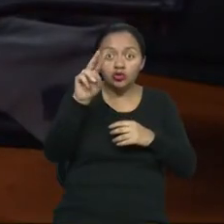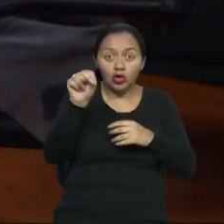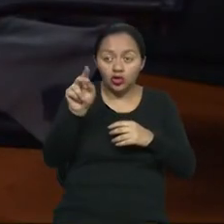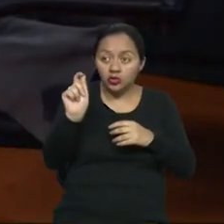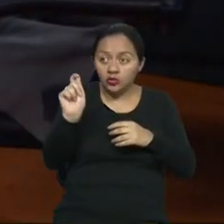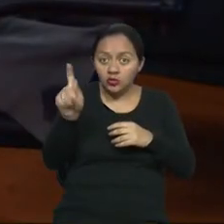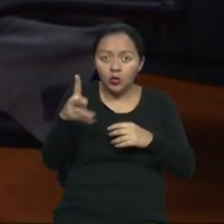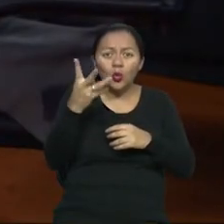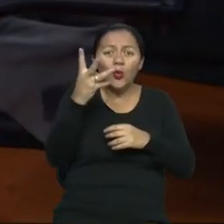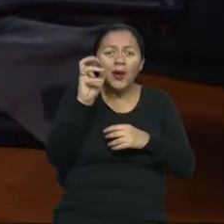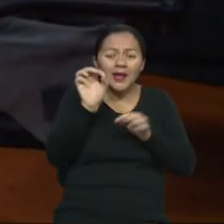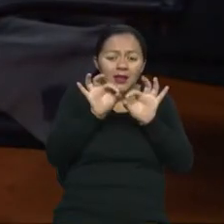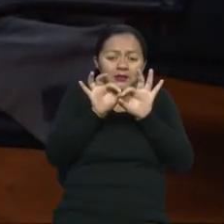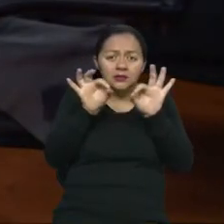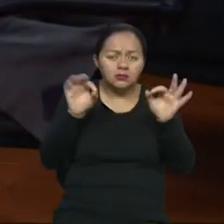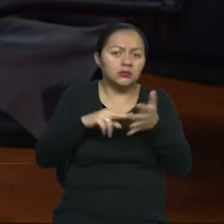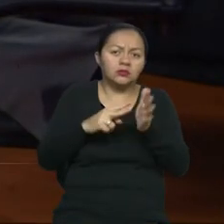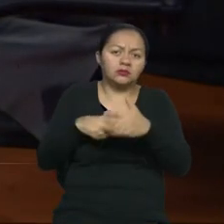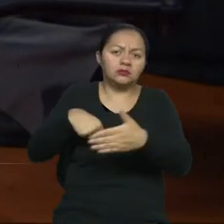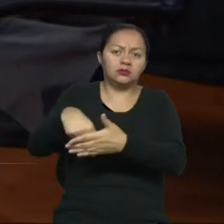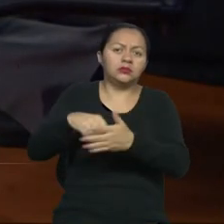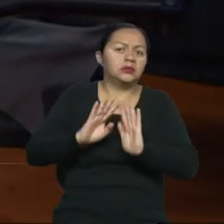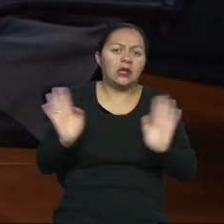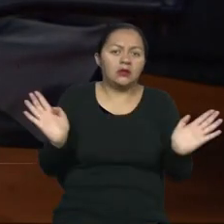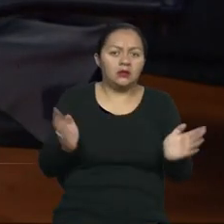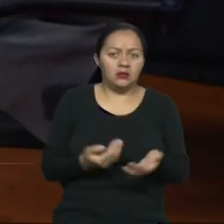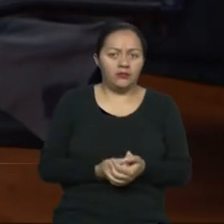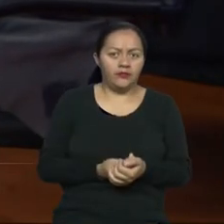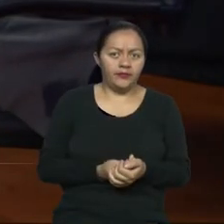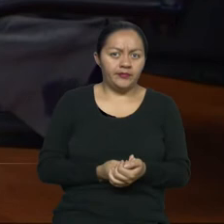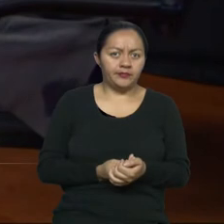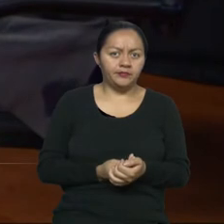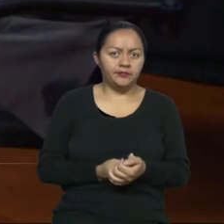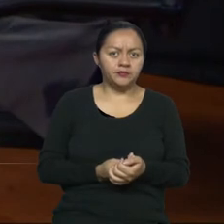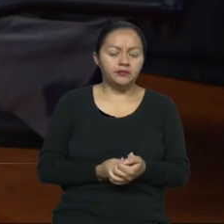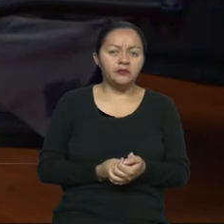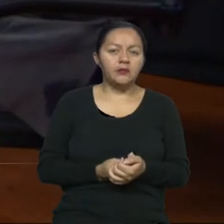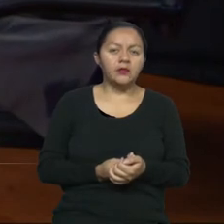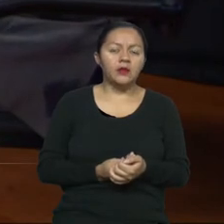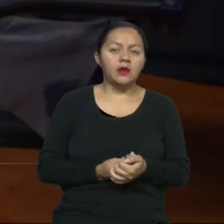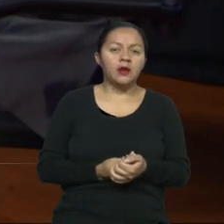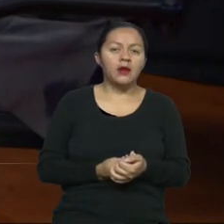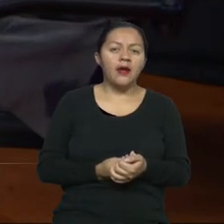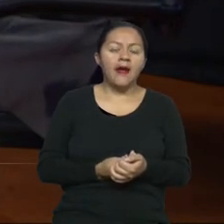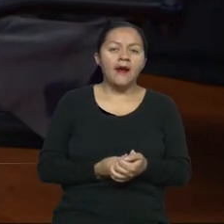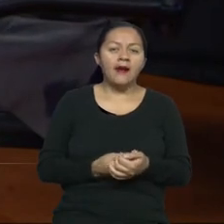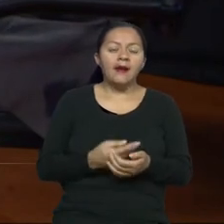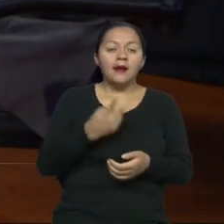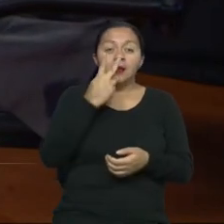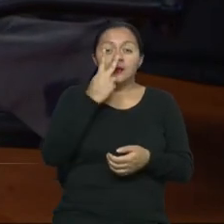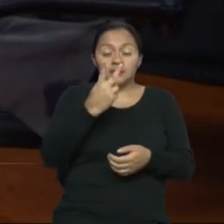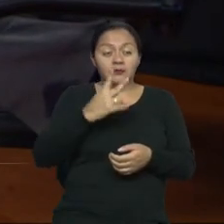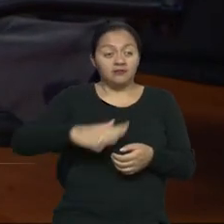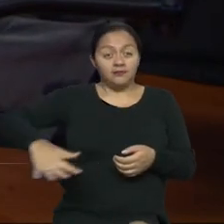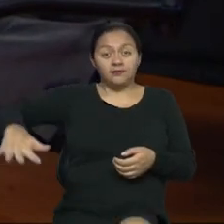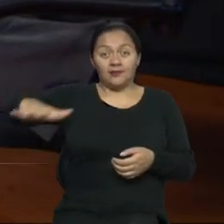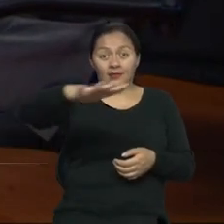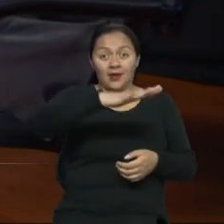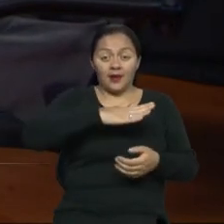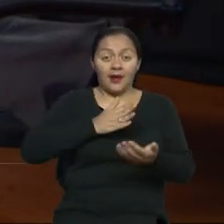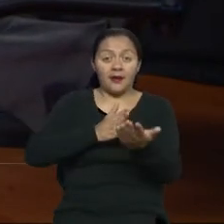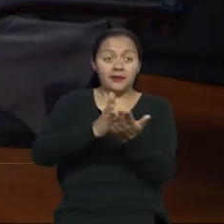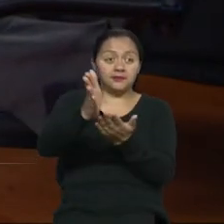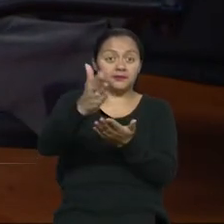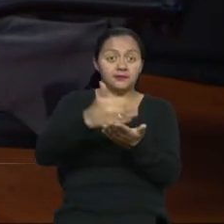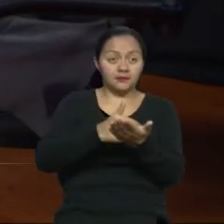40 centímetros de por sí ya está restringido la circulación. No, ya no circulas. Pero, Carlos, en el medio físico es importante ver que hay